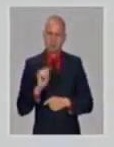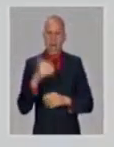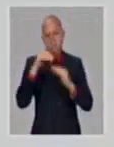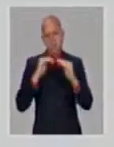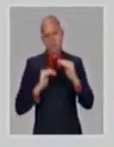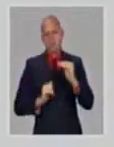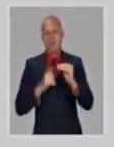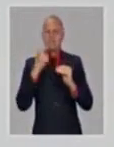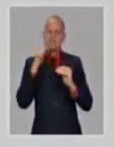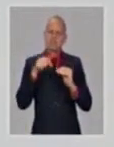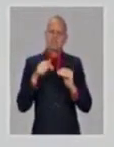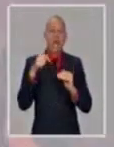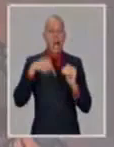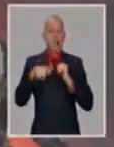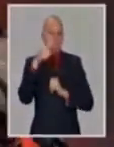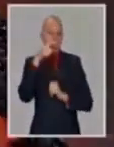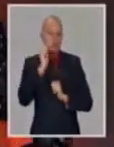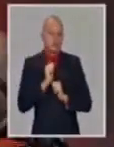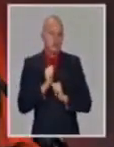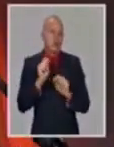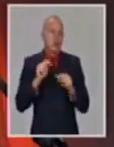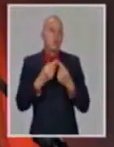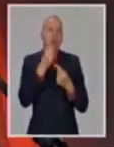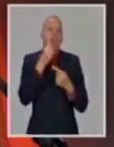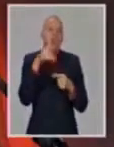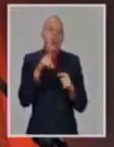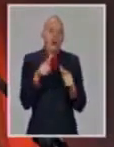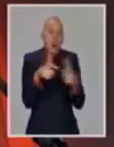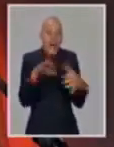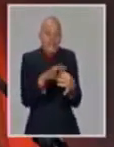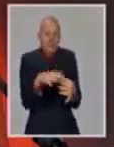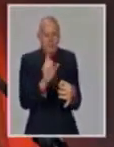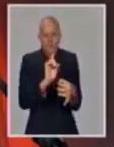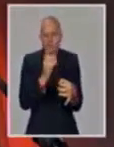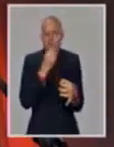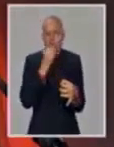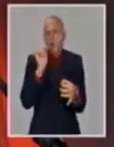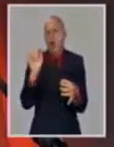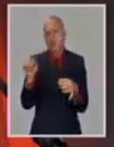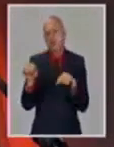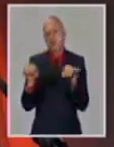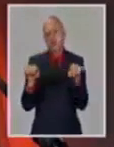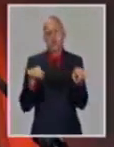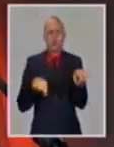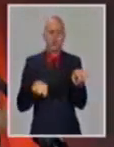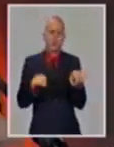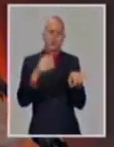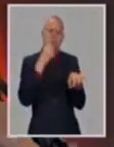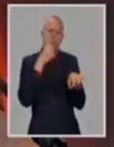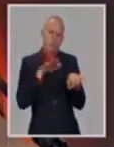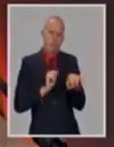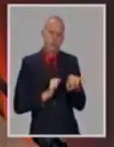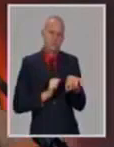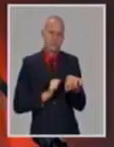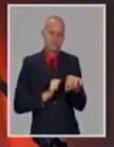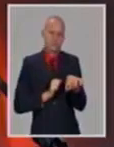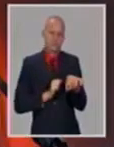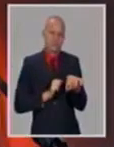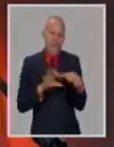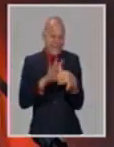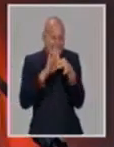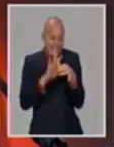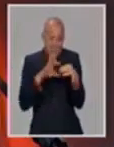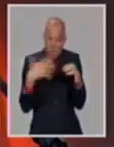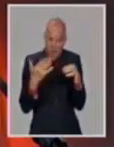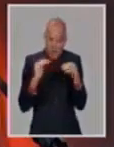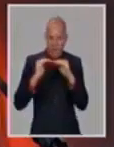porque en algunos lugares me está causando quizás incremento de transmisión. Es posible que una variante, esto es a nivel mundial, pero es posible